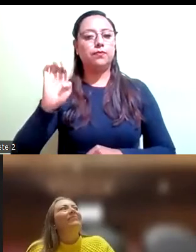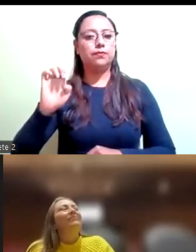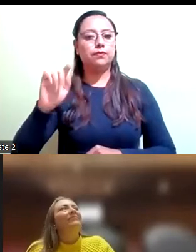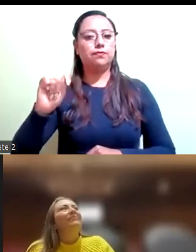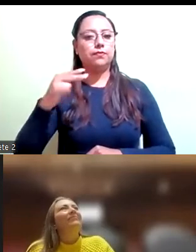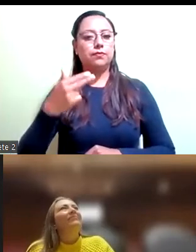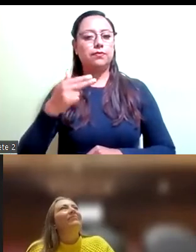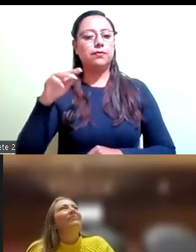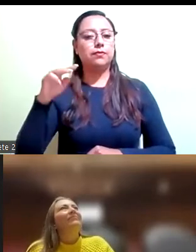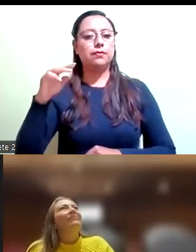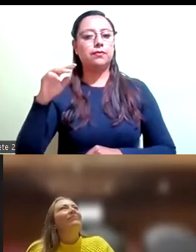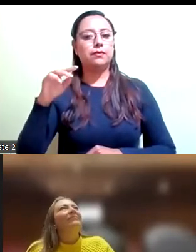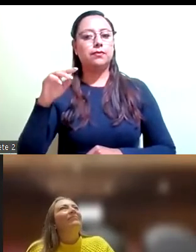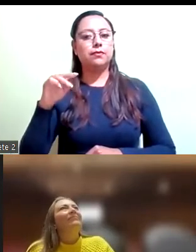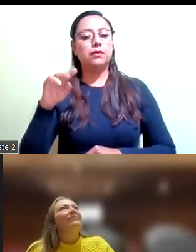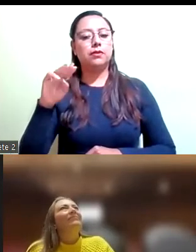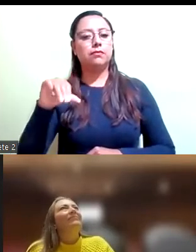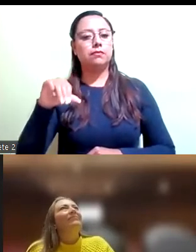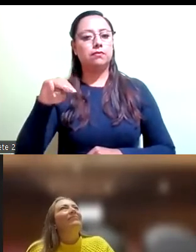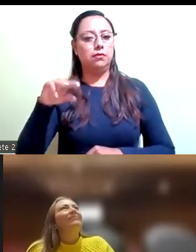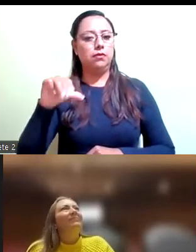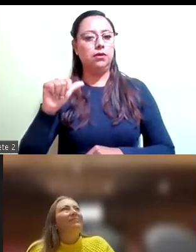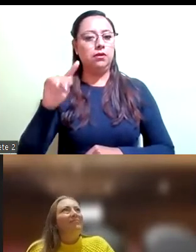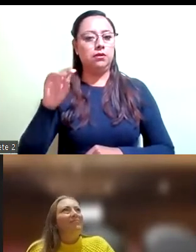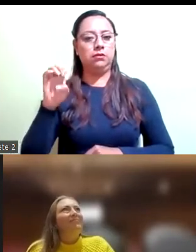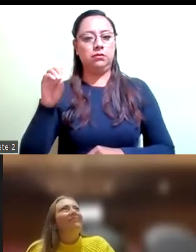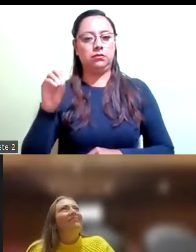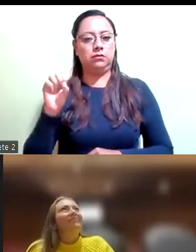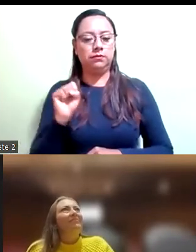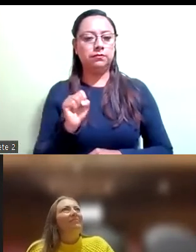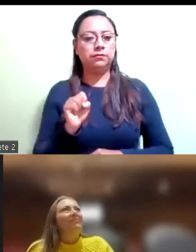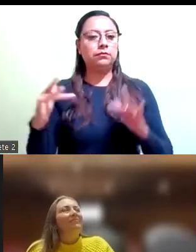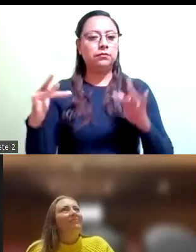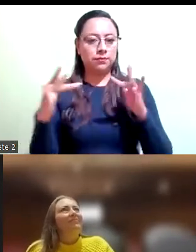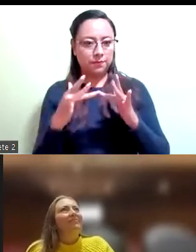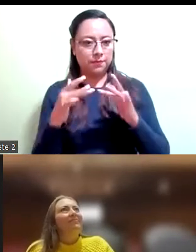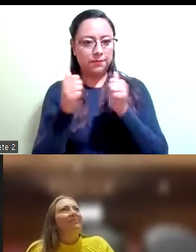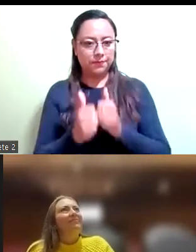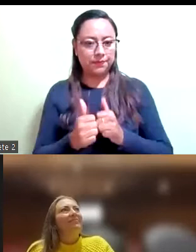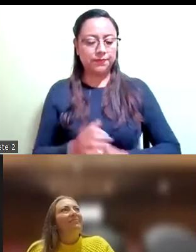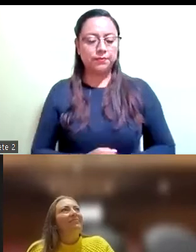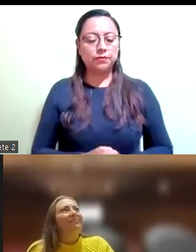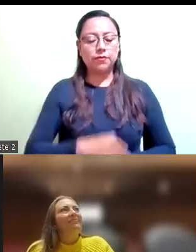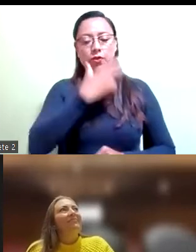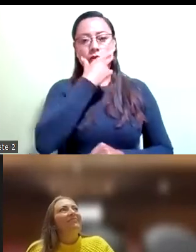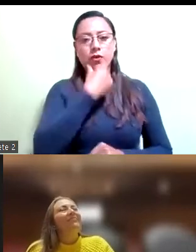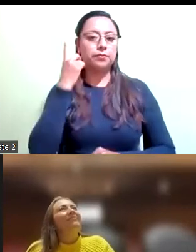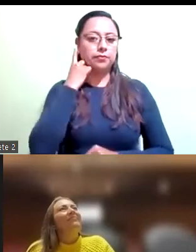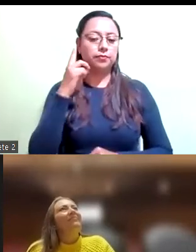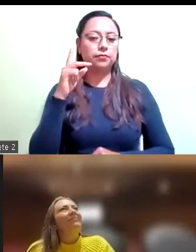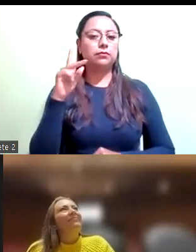Elizabeth Mateos, presente. Gracias, diputada. Diputado José Martín Padilla Sánchez.